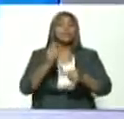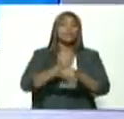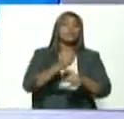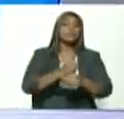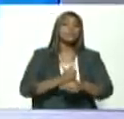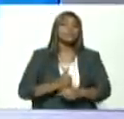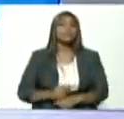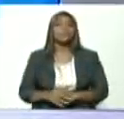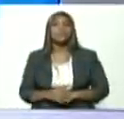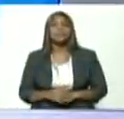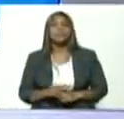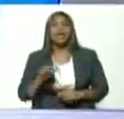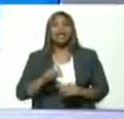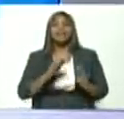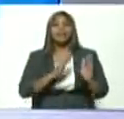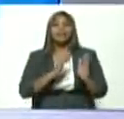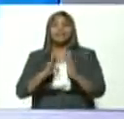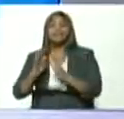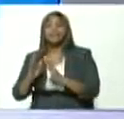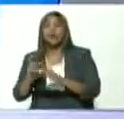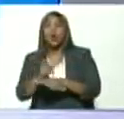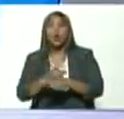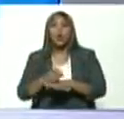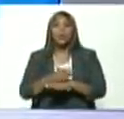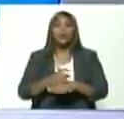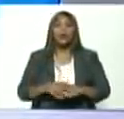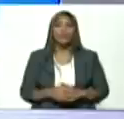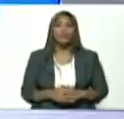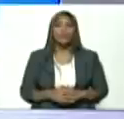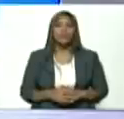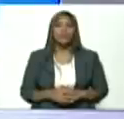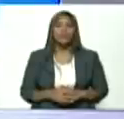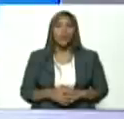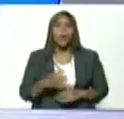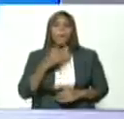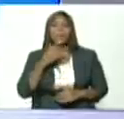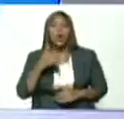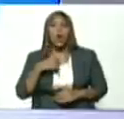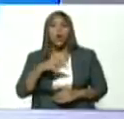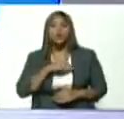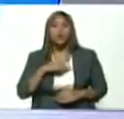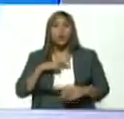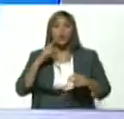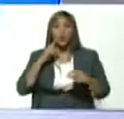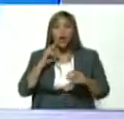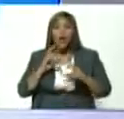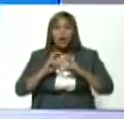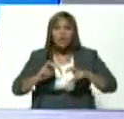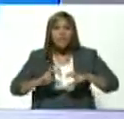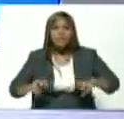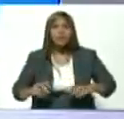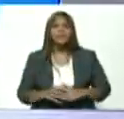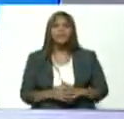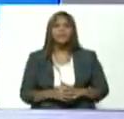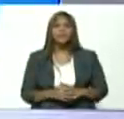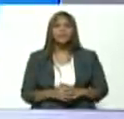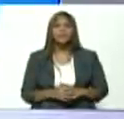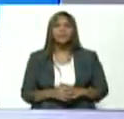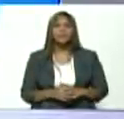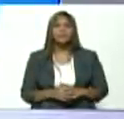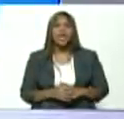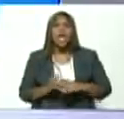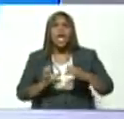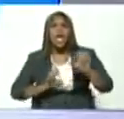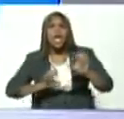es una agenda de gobierno si nosotros revisamos si nosotros